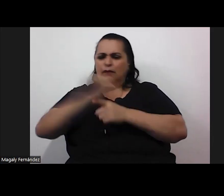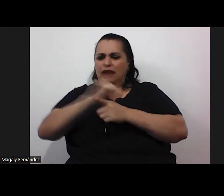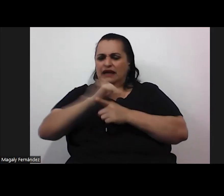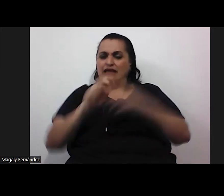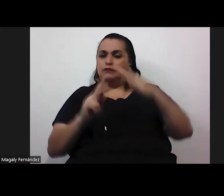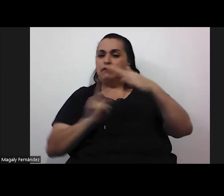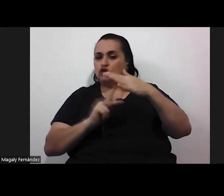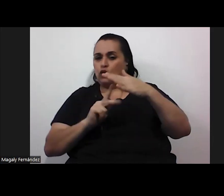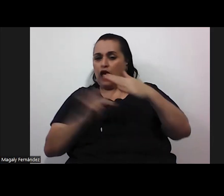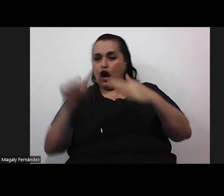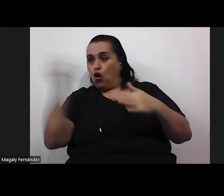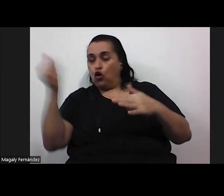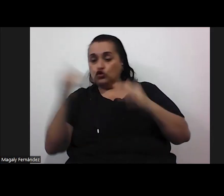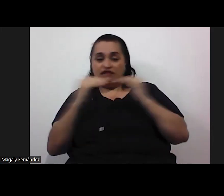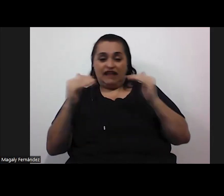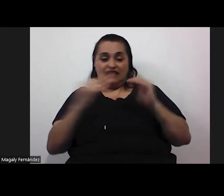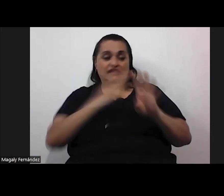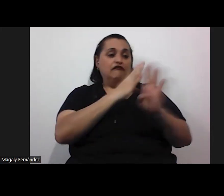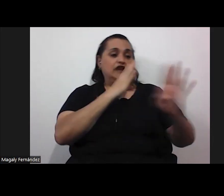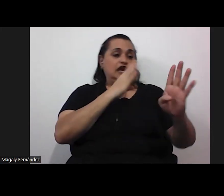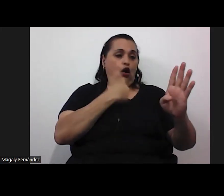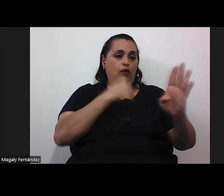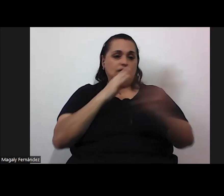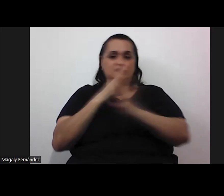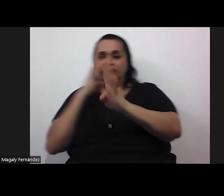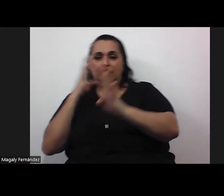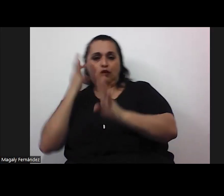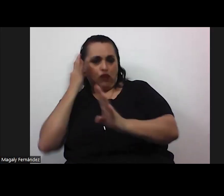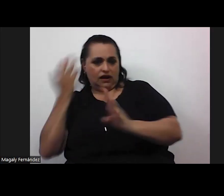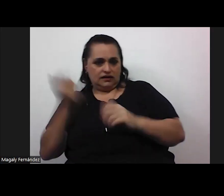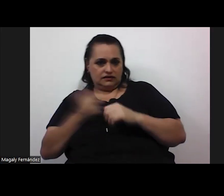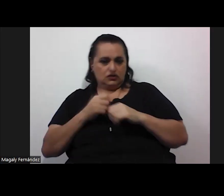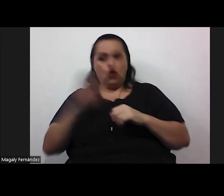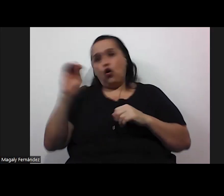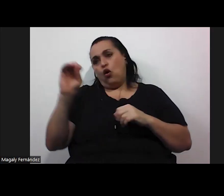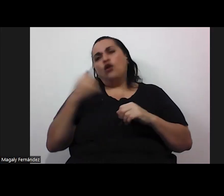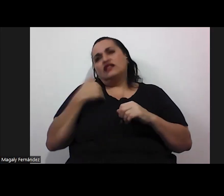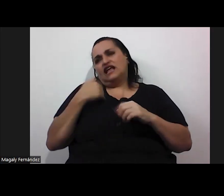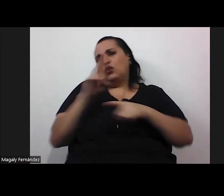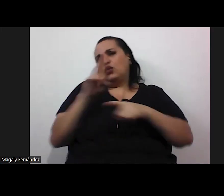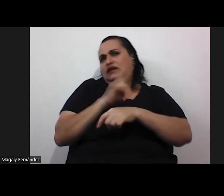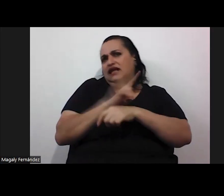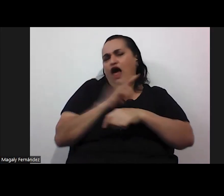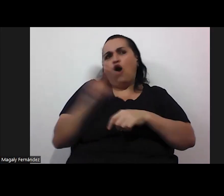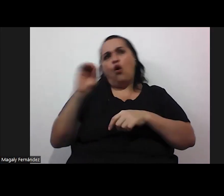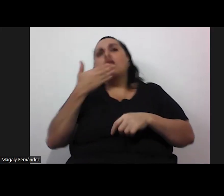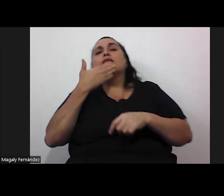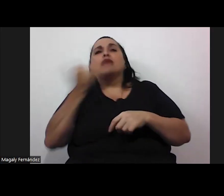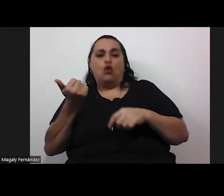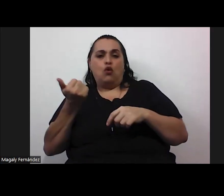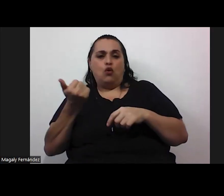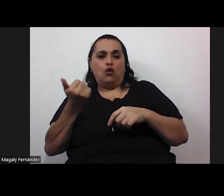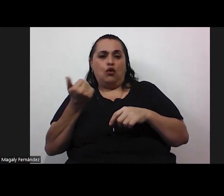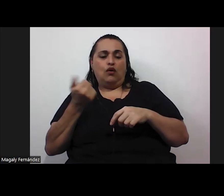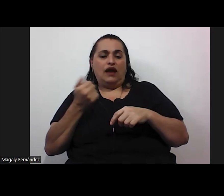otros niveles por ejemplo de fila de hombres y fila de mujeres o tiene alguna utilidad o es mejor por ejemplo desde